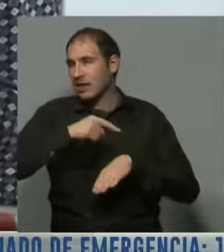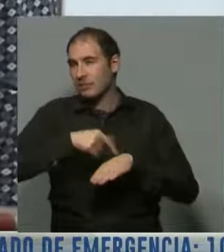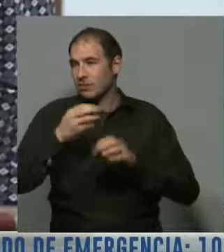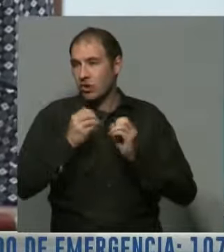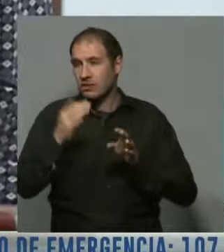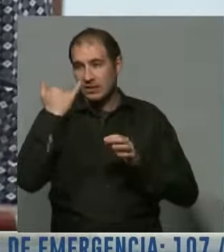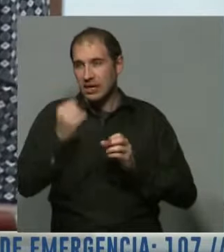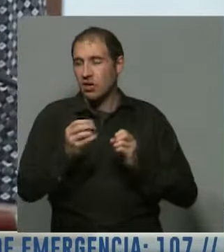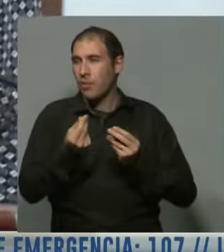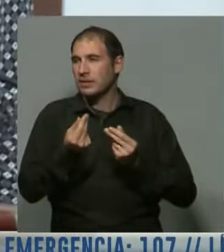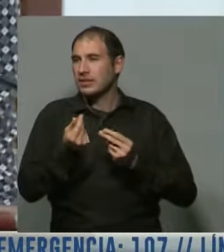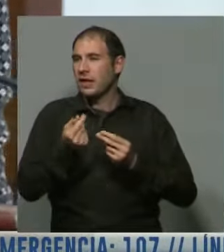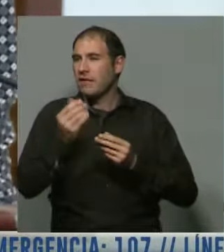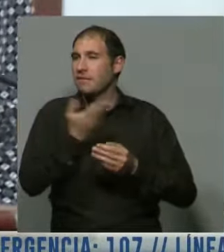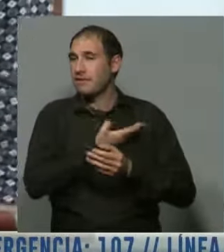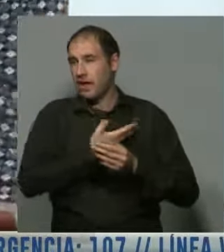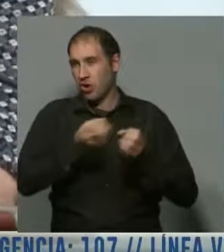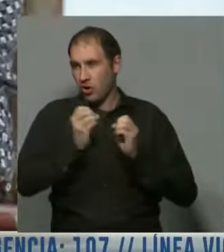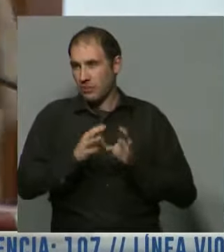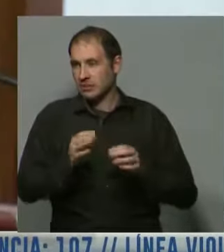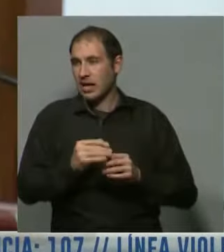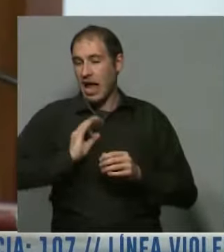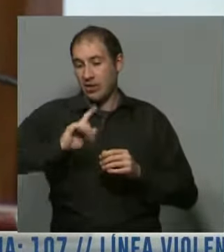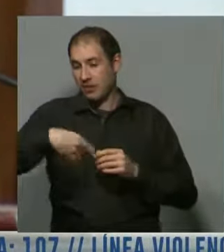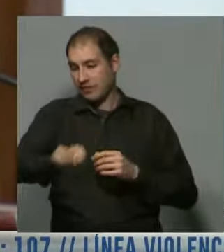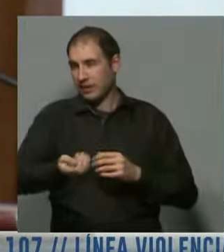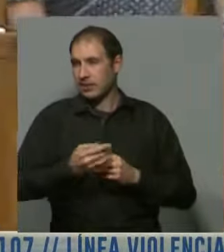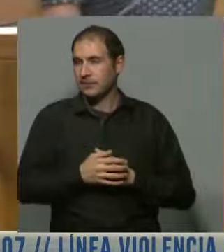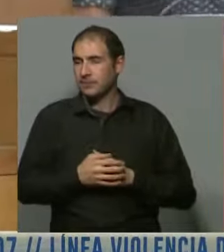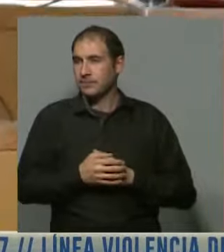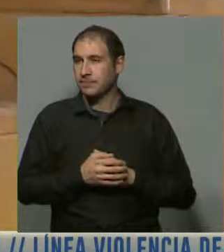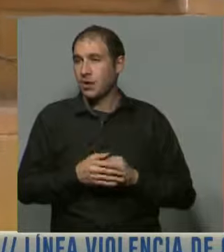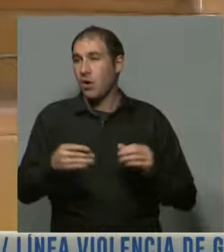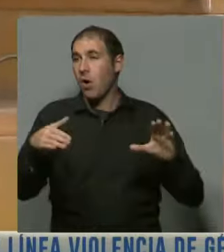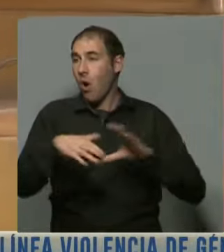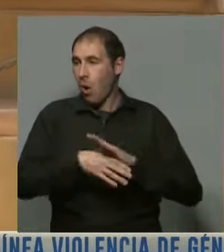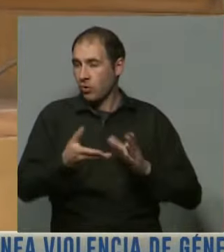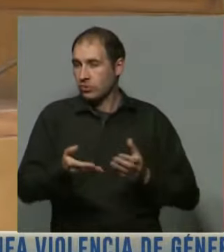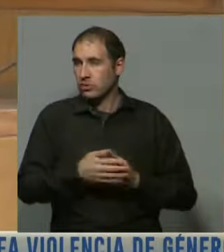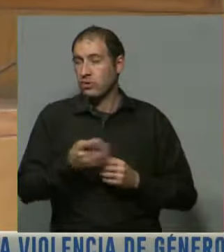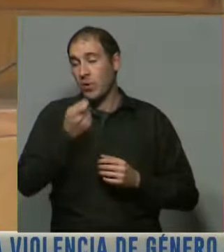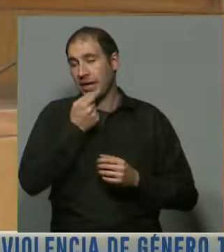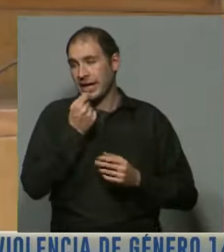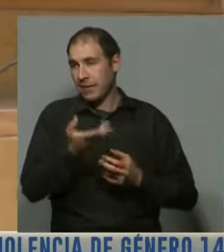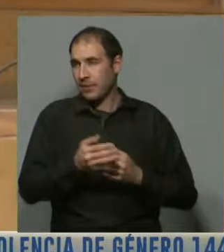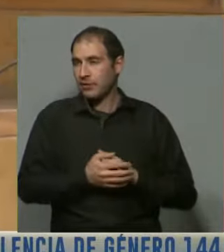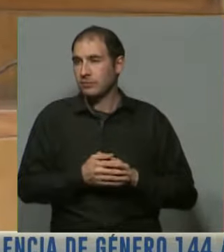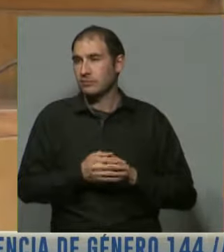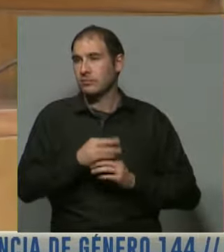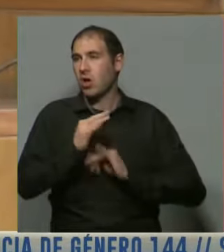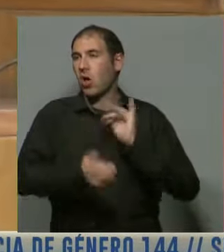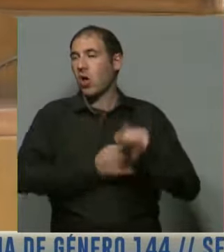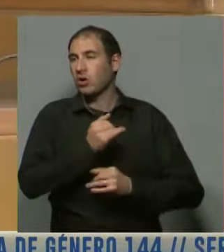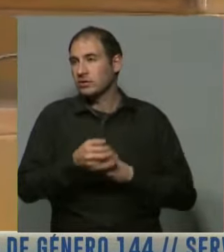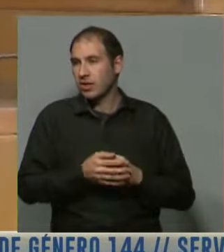ser utilizado a partir de febrero, el año que viene, y que justamente te doy un ejemplo para graficar